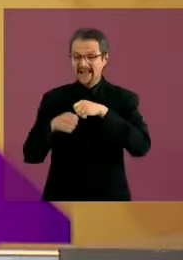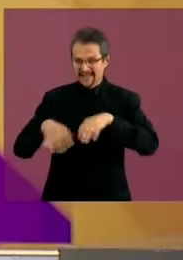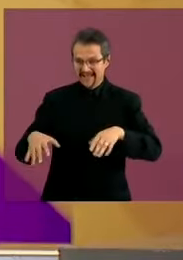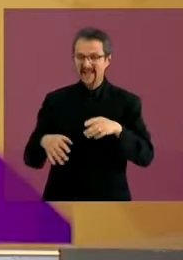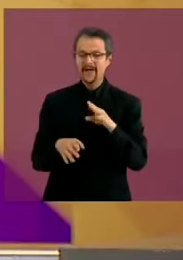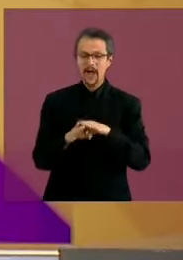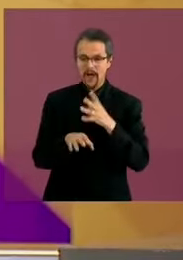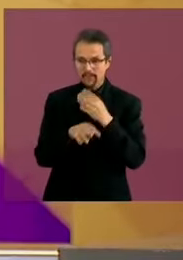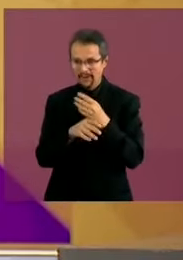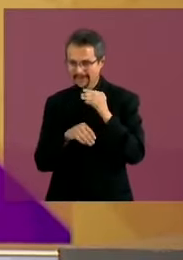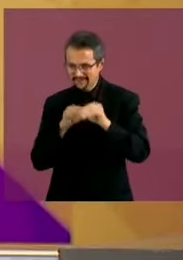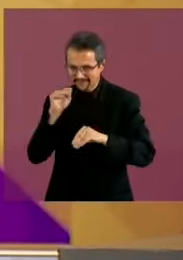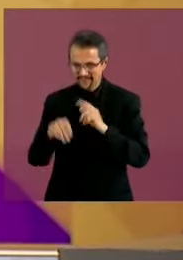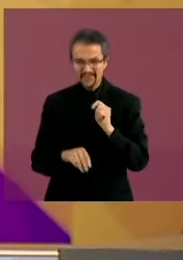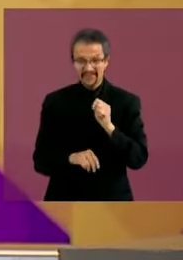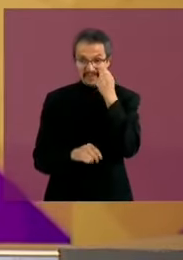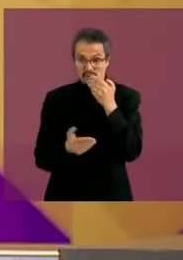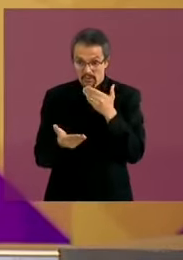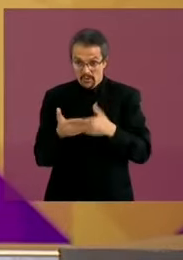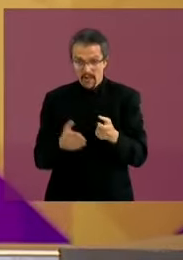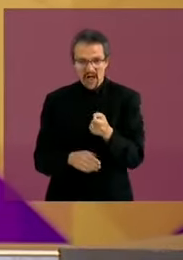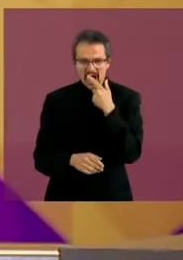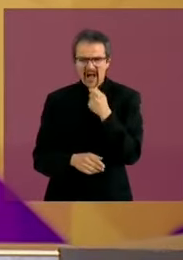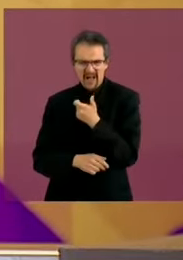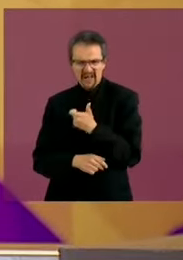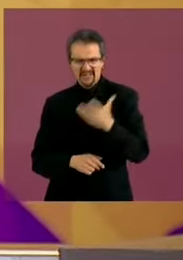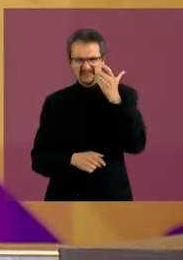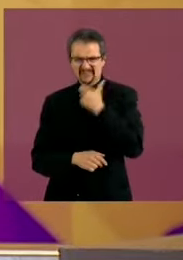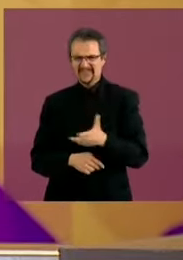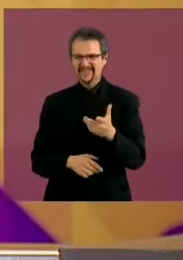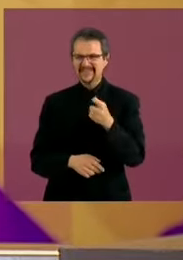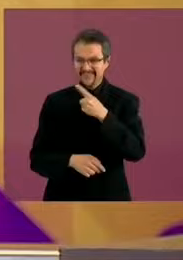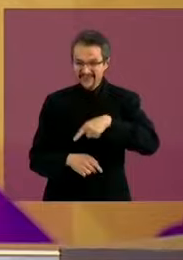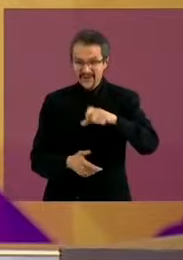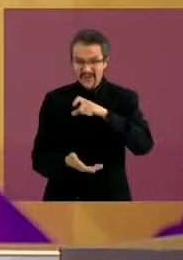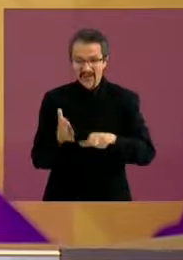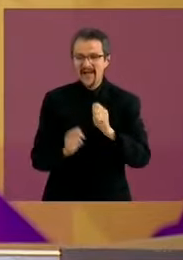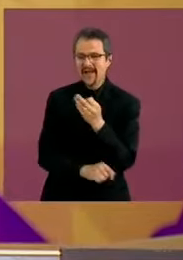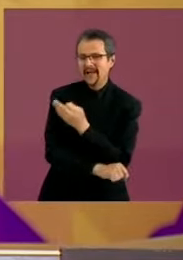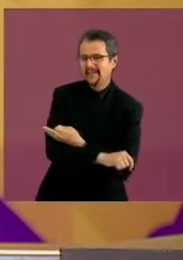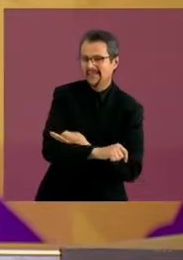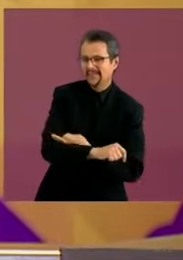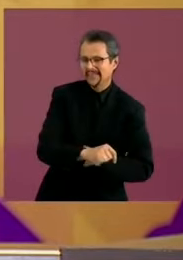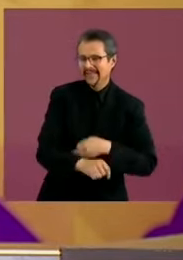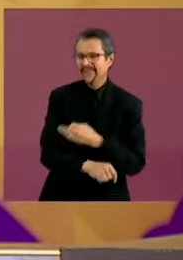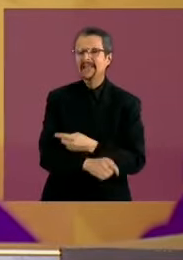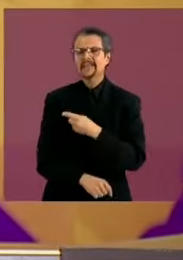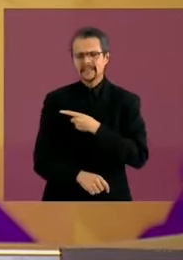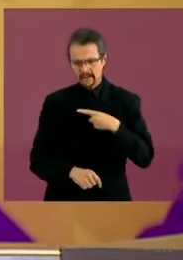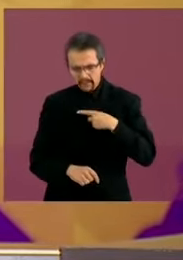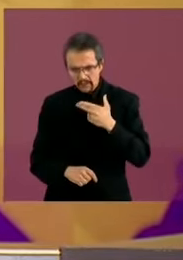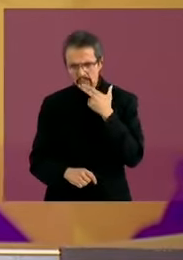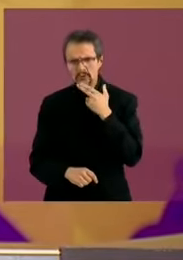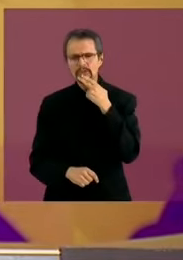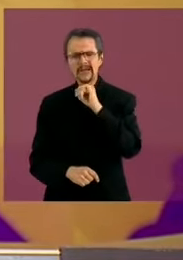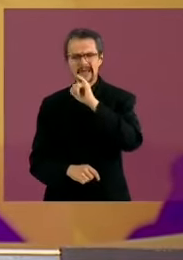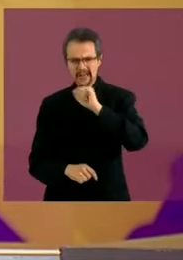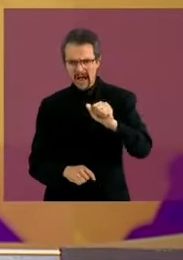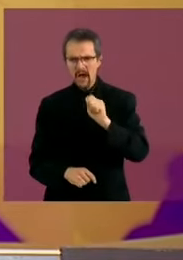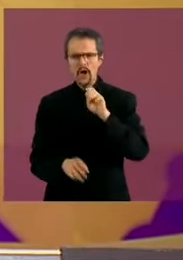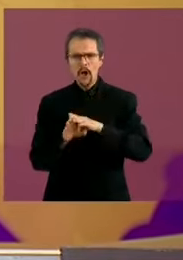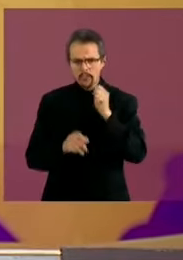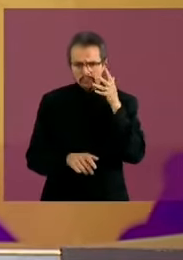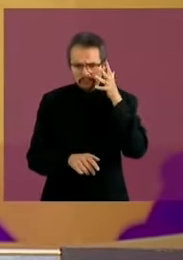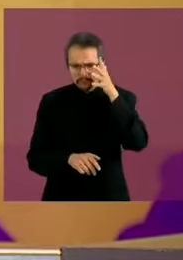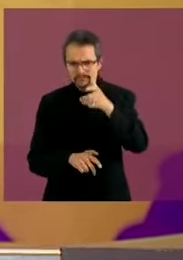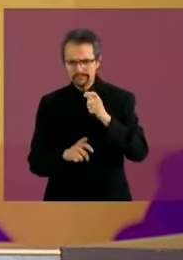medicinas son tan caras? Porque las vamos comprando a destiempo, en lugar de utilizar la inteligencia artificial para predecir tendencias, para prevenir